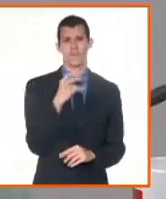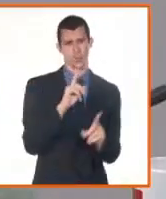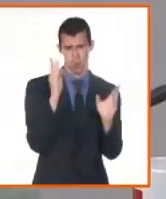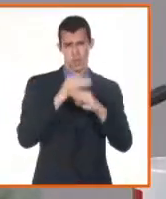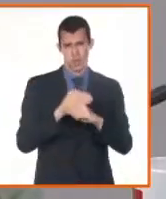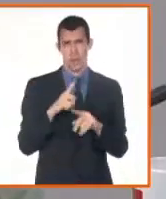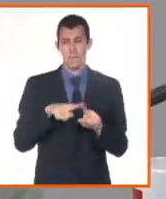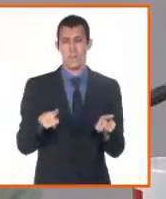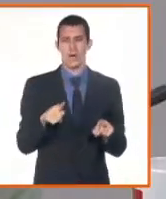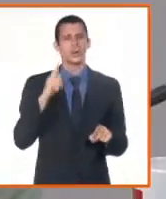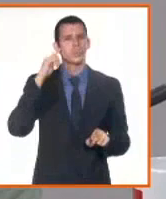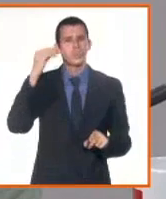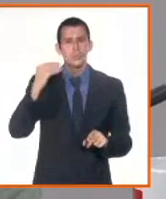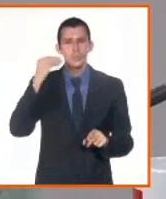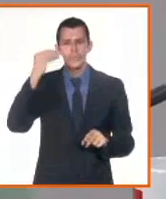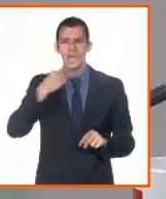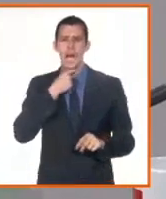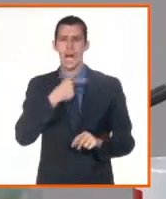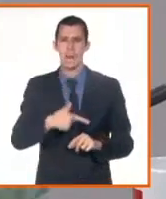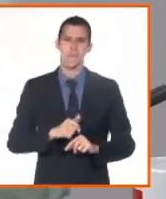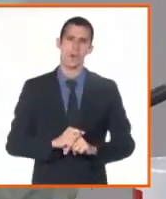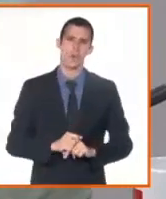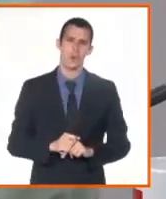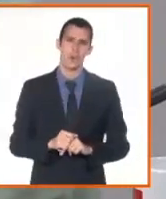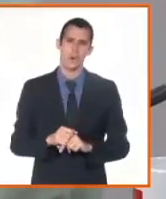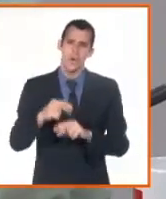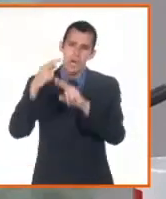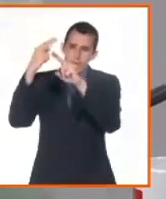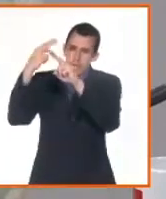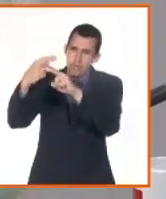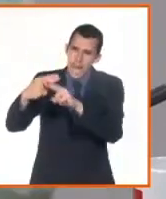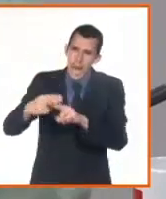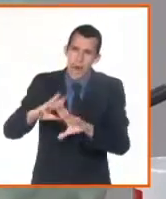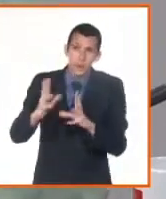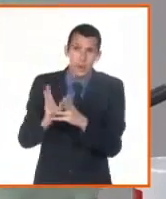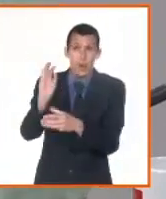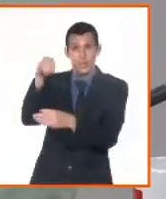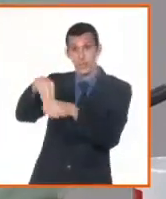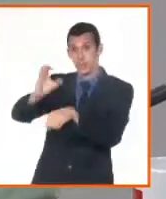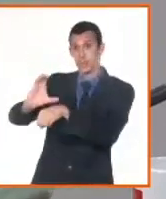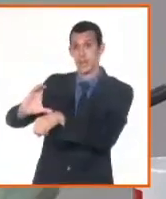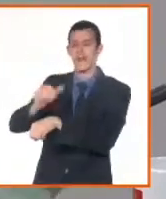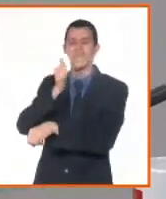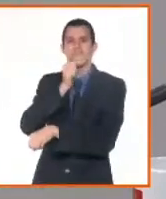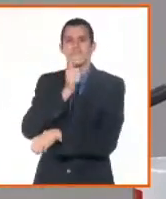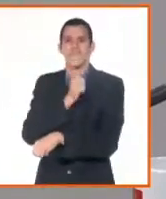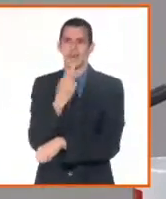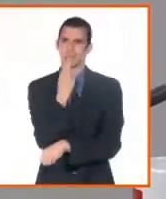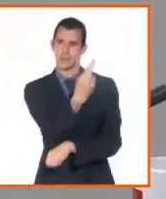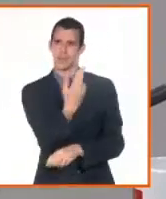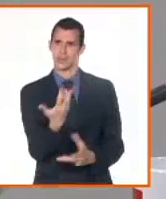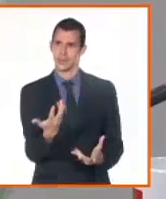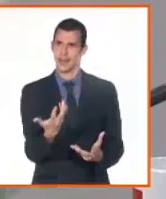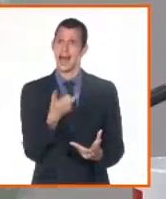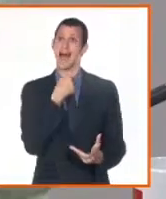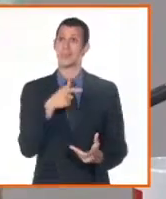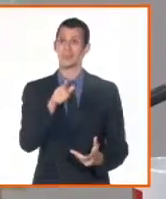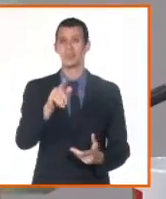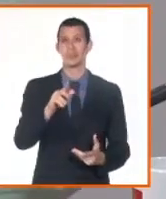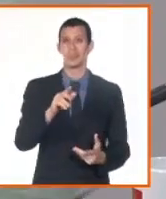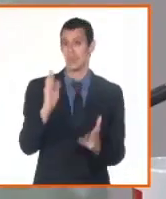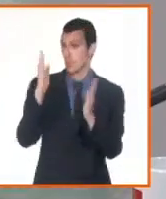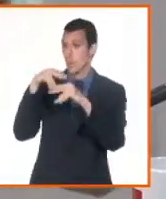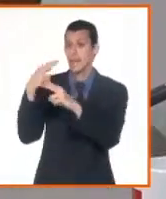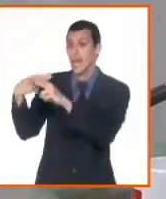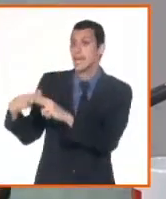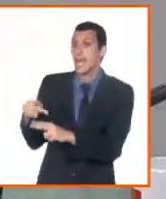¿usted se encuentra en la base de datos? Porque si usted se encuentra en la base de datos es muy fácil poder darle la respuesta. Si usted no se encuentra en la base de datos,